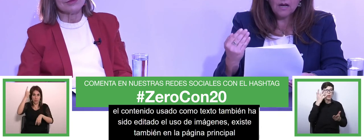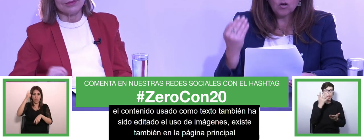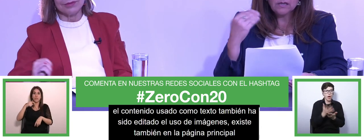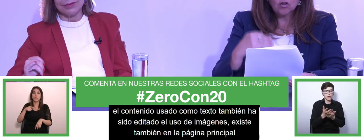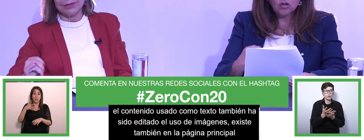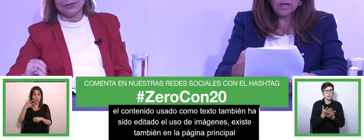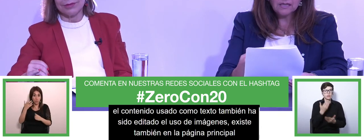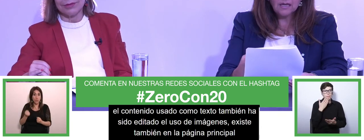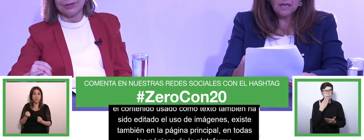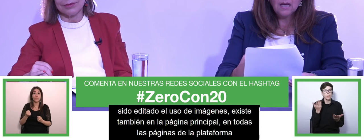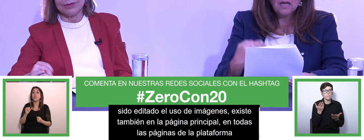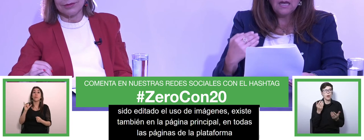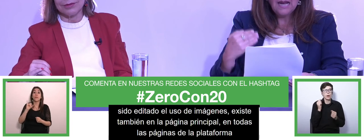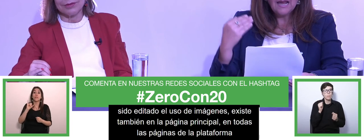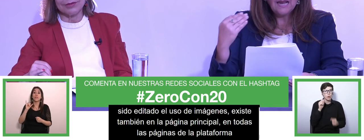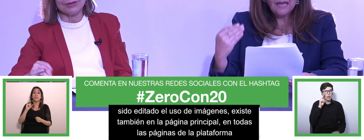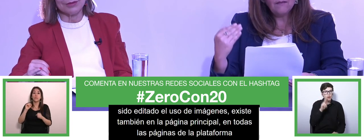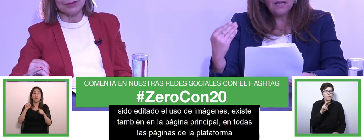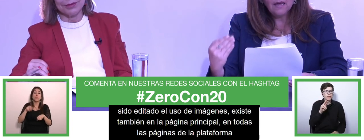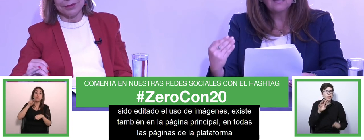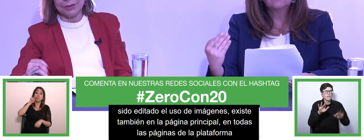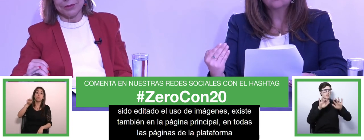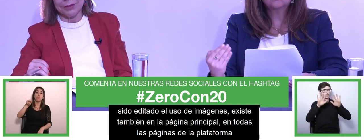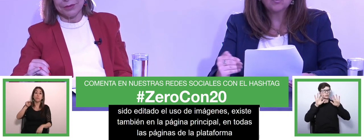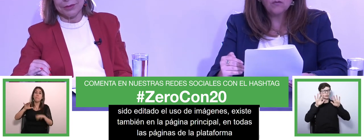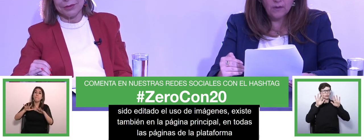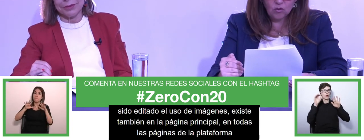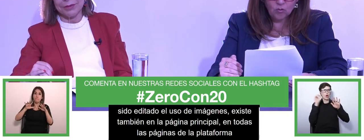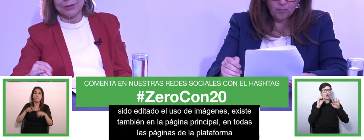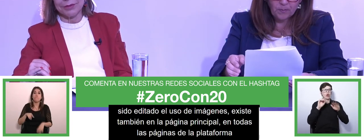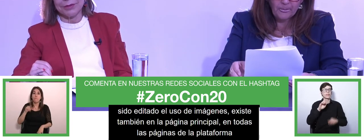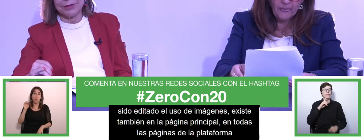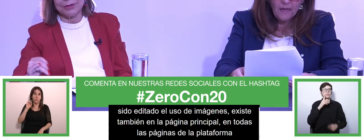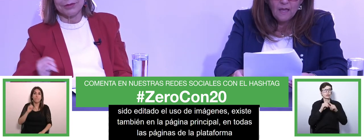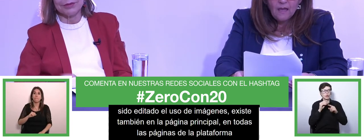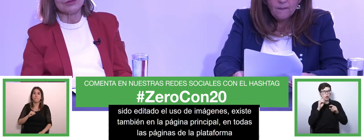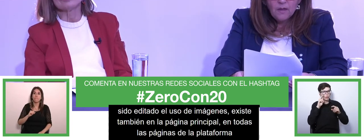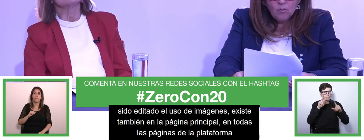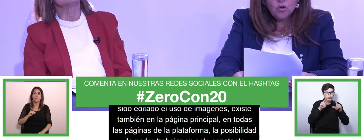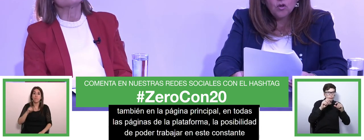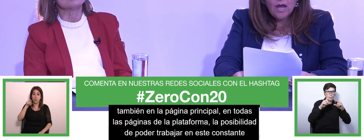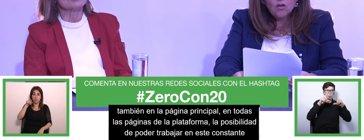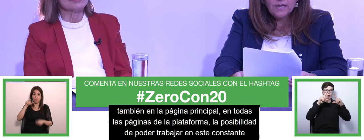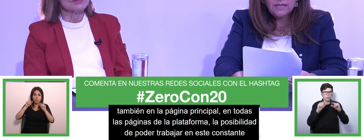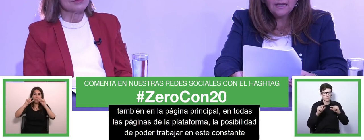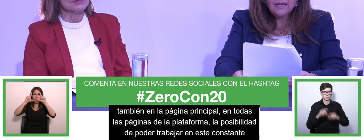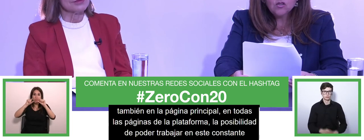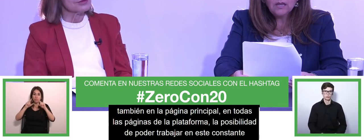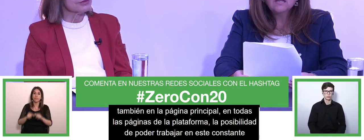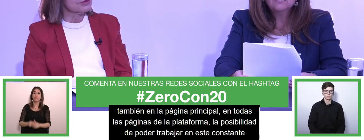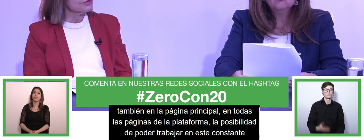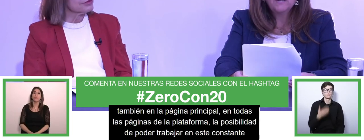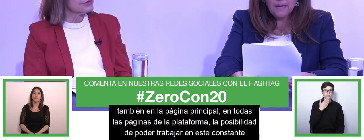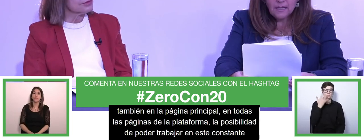trabajar lo que es el contraste y la legibilidad del texto por defecto por otro lado existe el